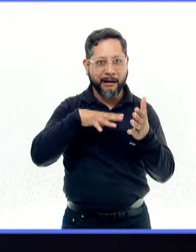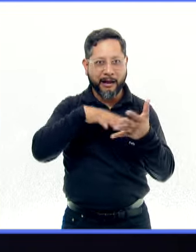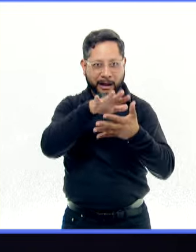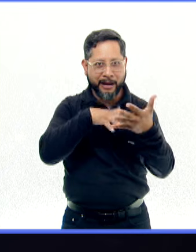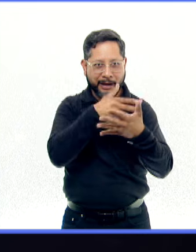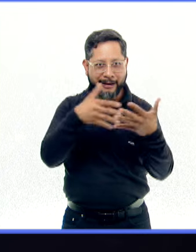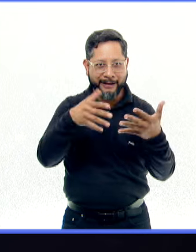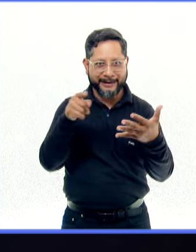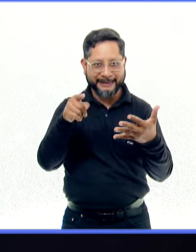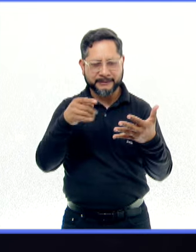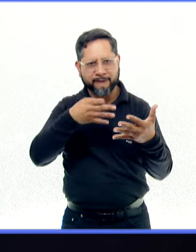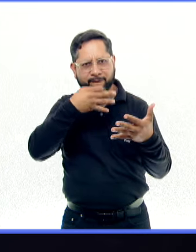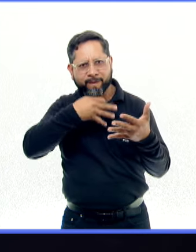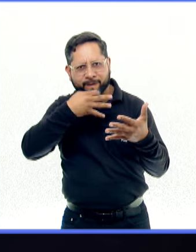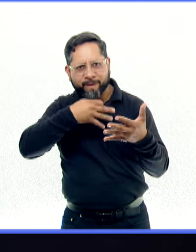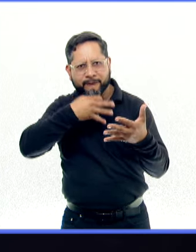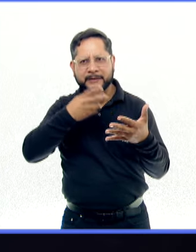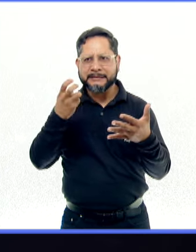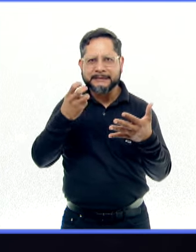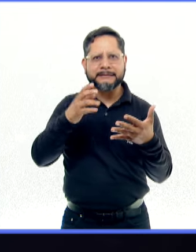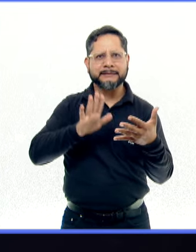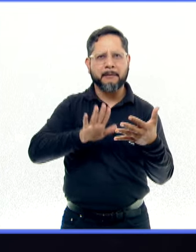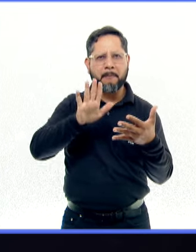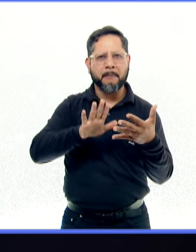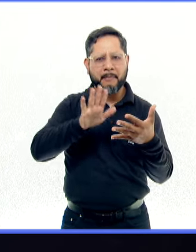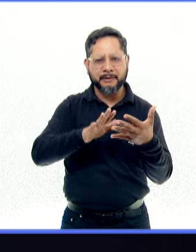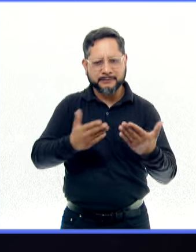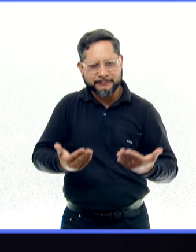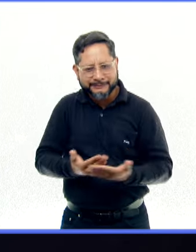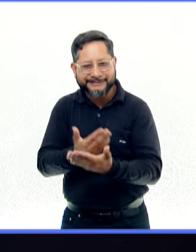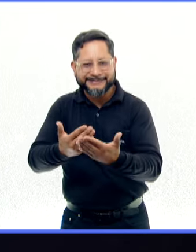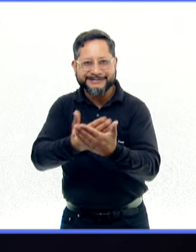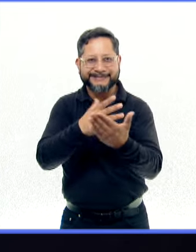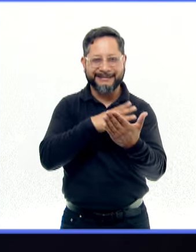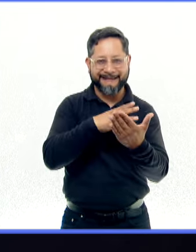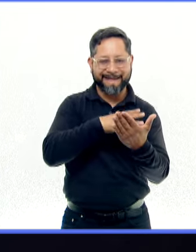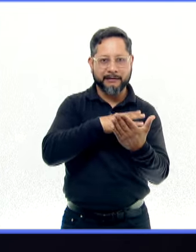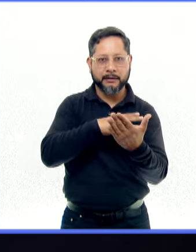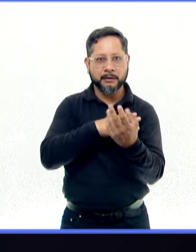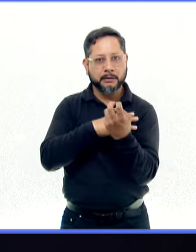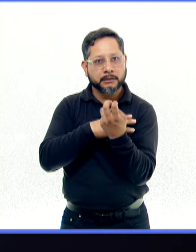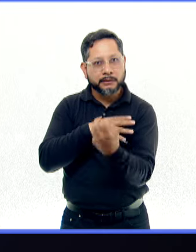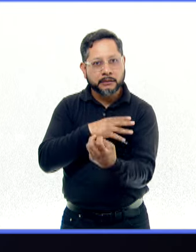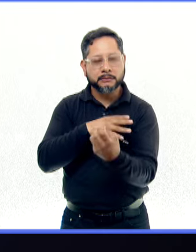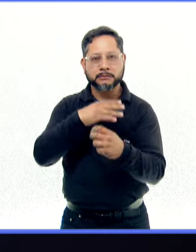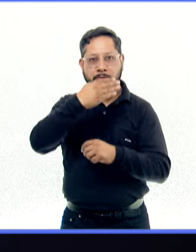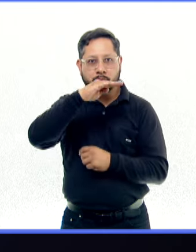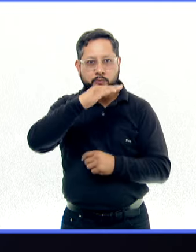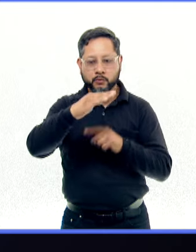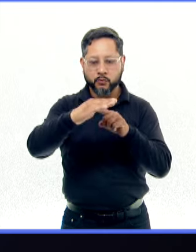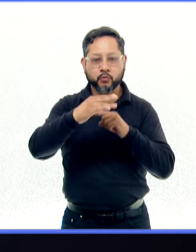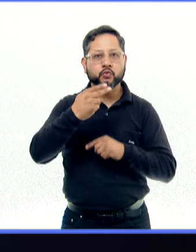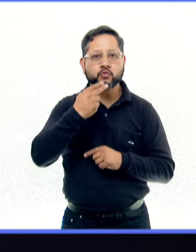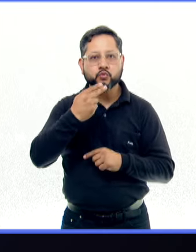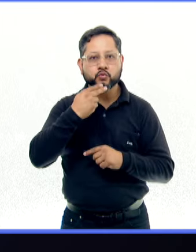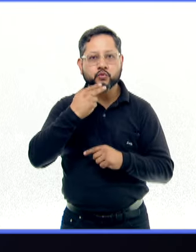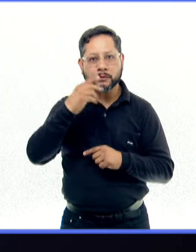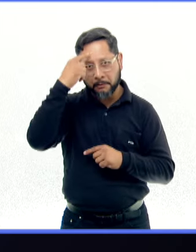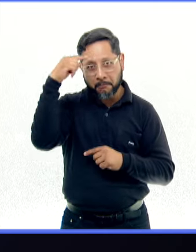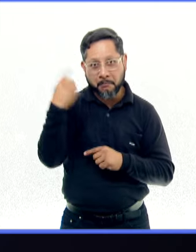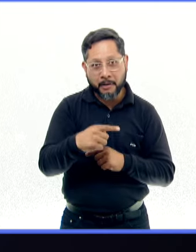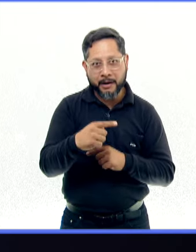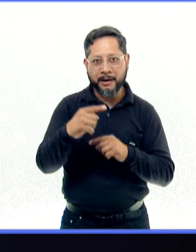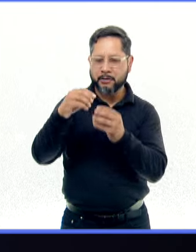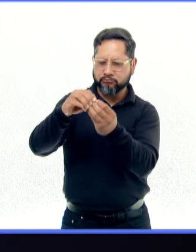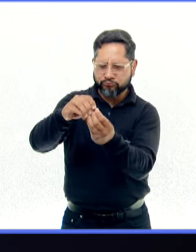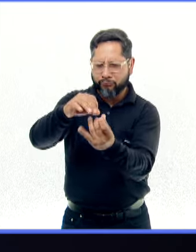varias de sus festividades relacionadas con la fertilidad y creatividad. También fue la materia prima que se utilizó para crear la raza humana.